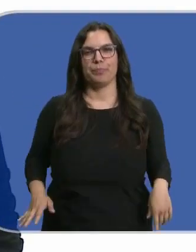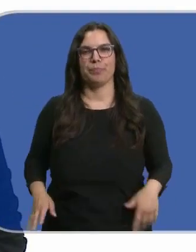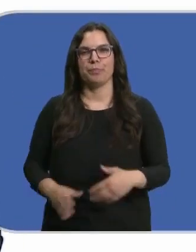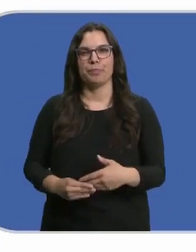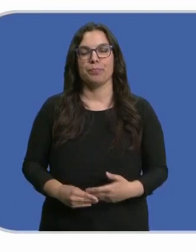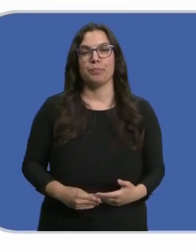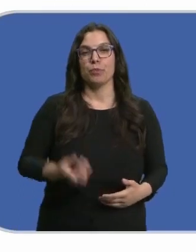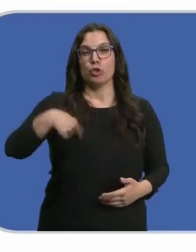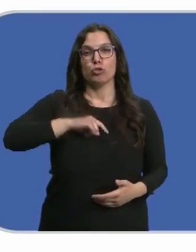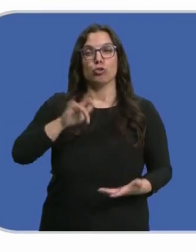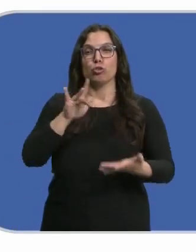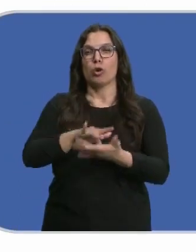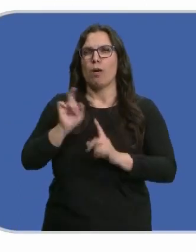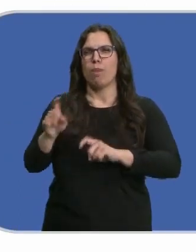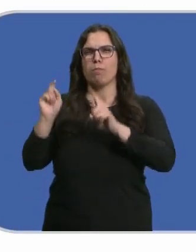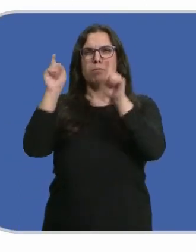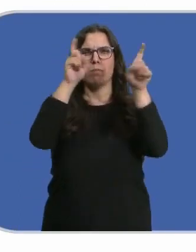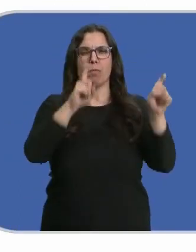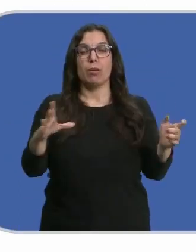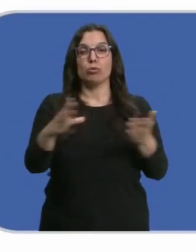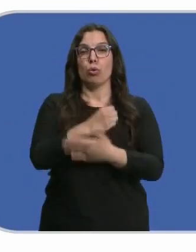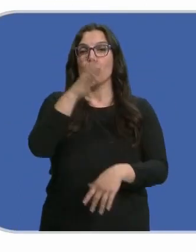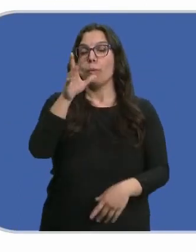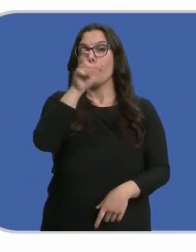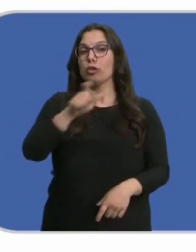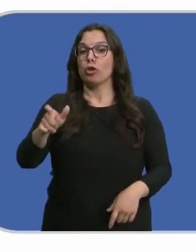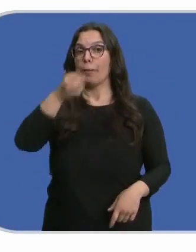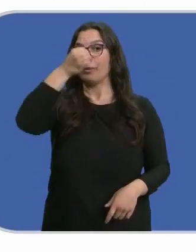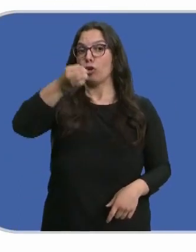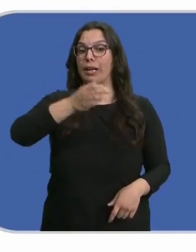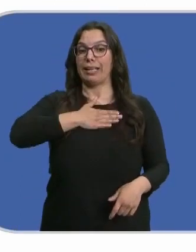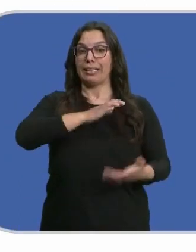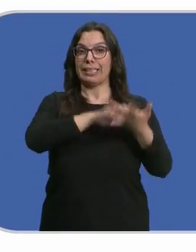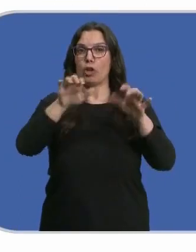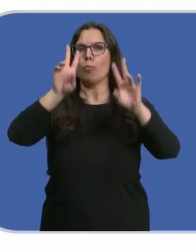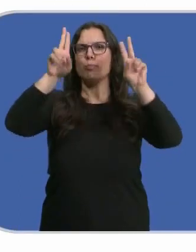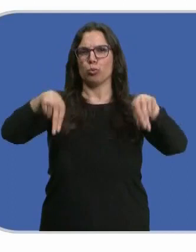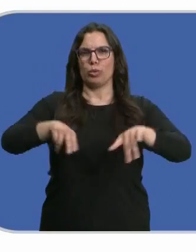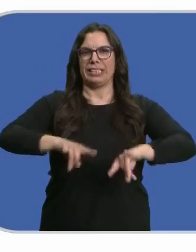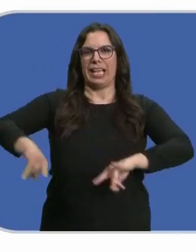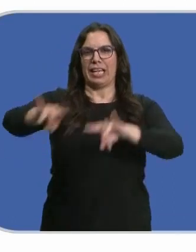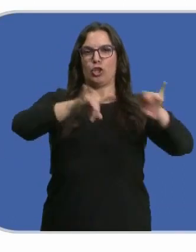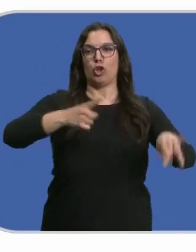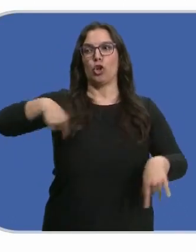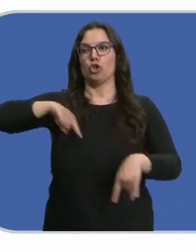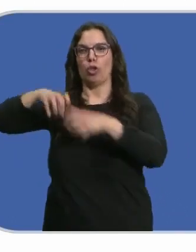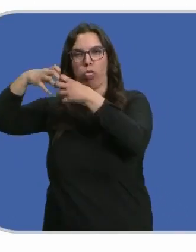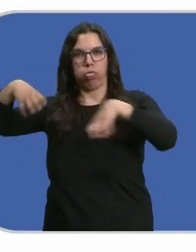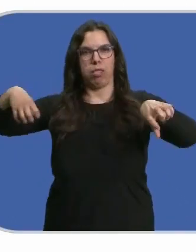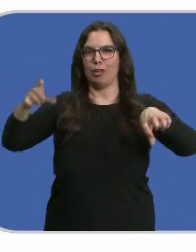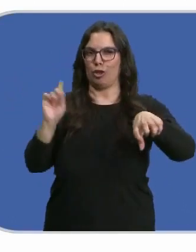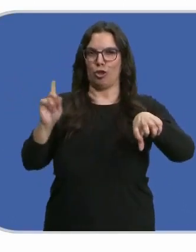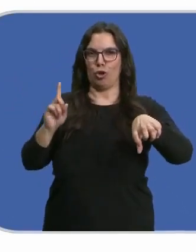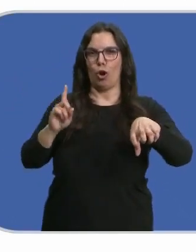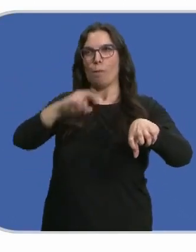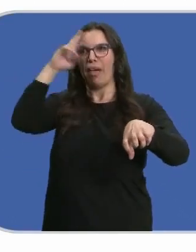Vamos a peinar todo el territorio porque los socialistas de Castilla y León somos territorio. Nosotros no somos una sucursal de Génova de